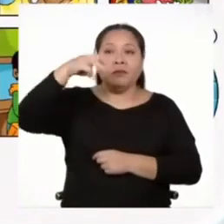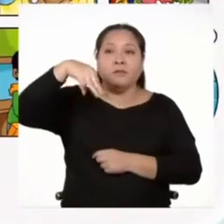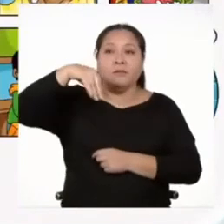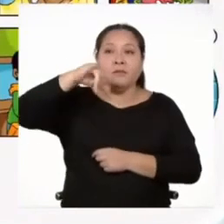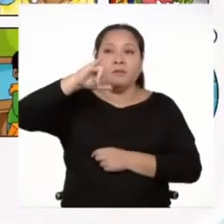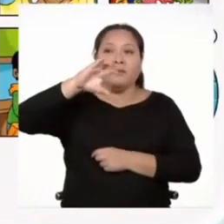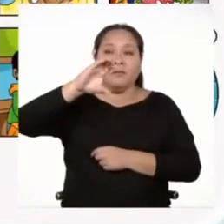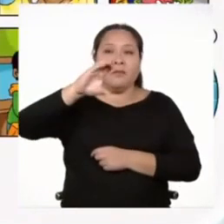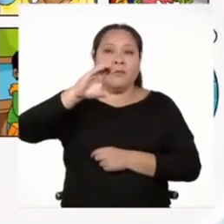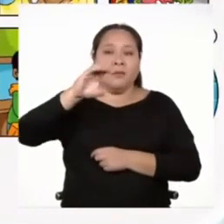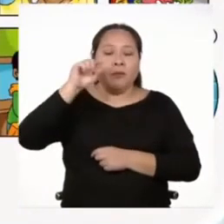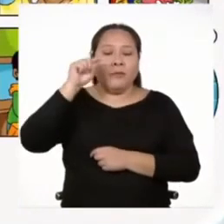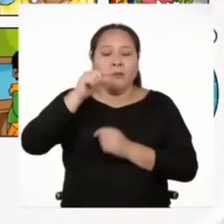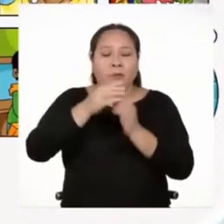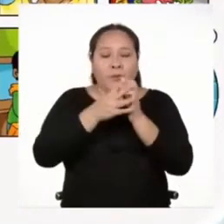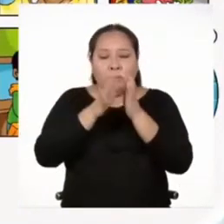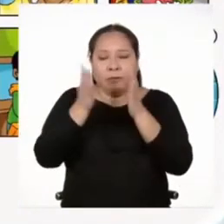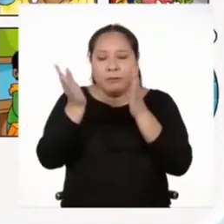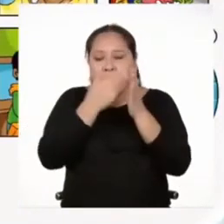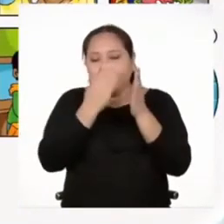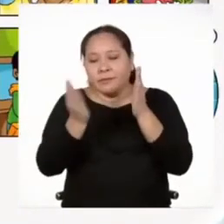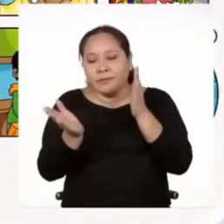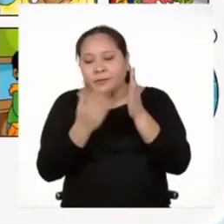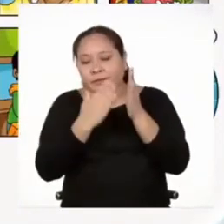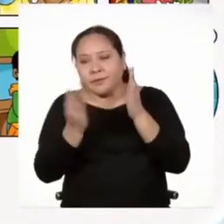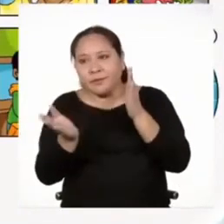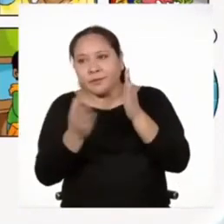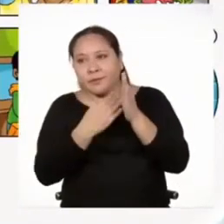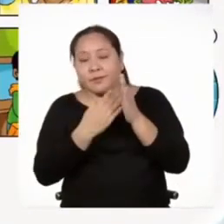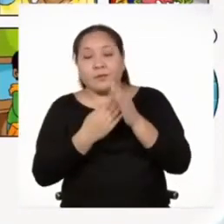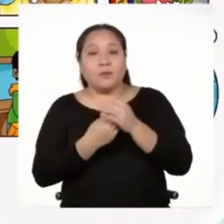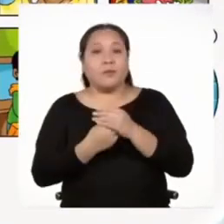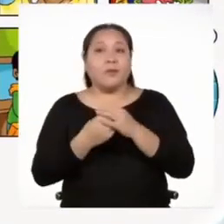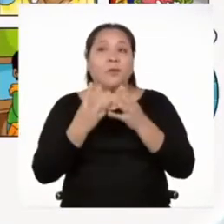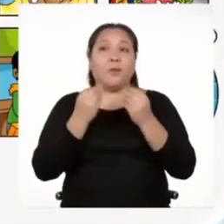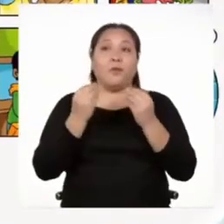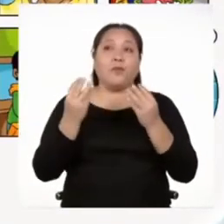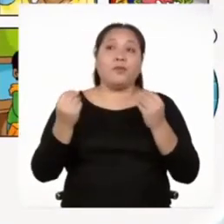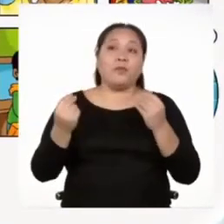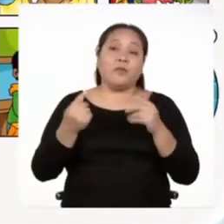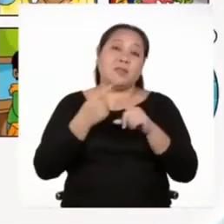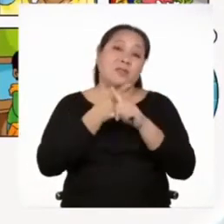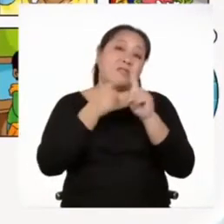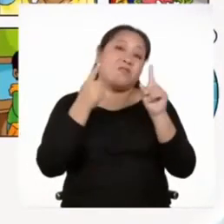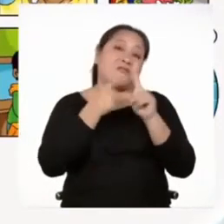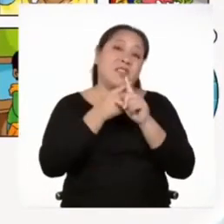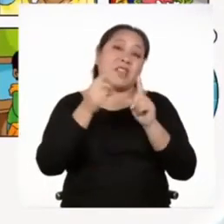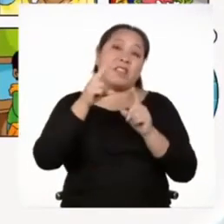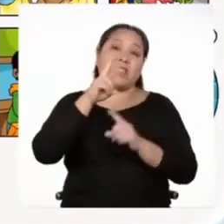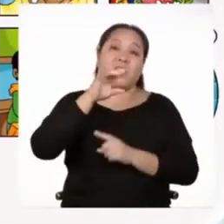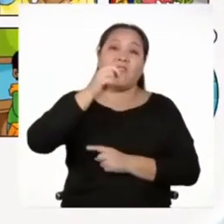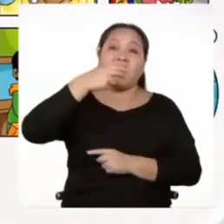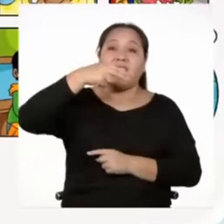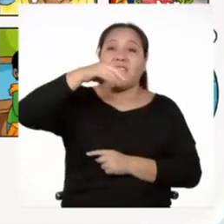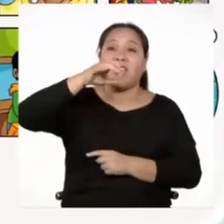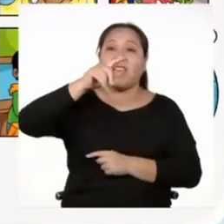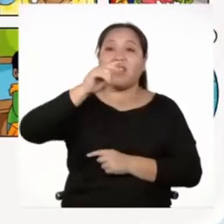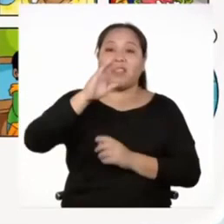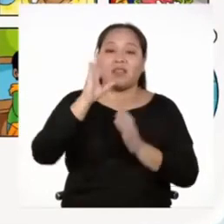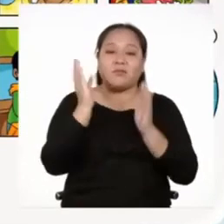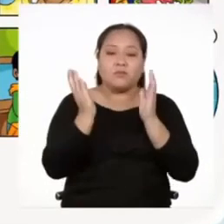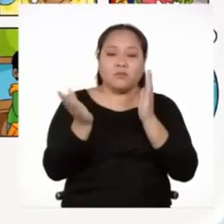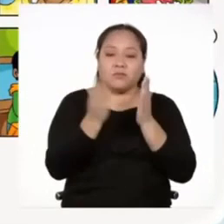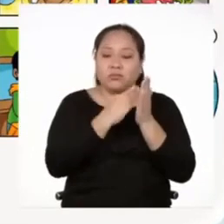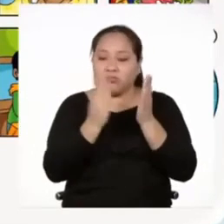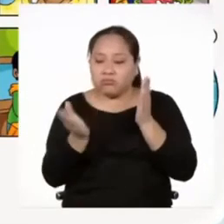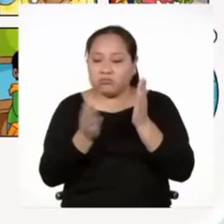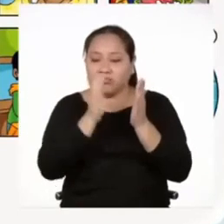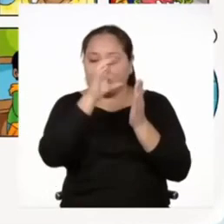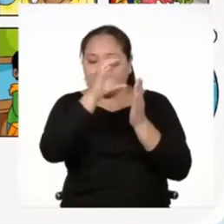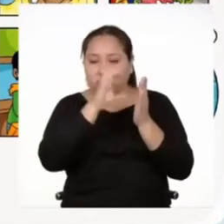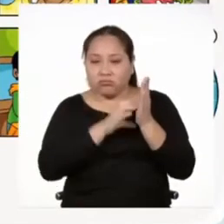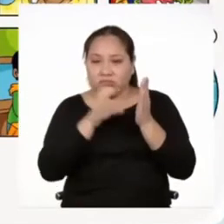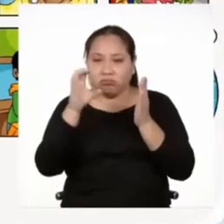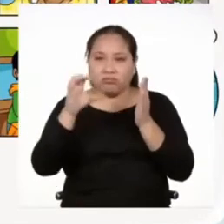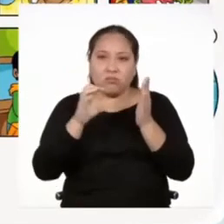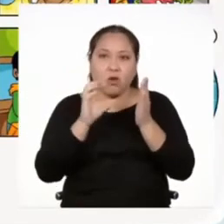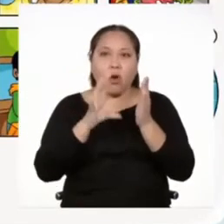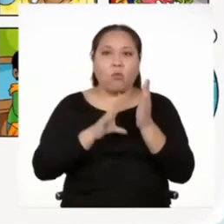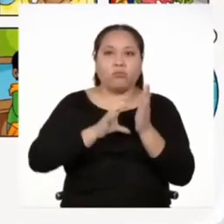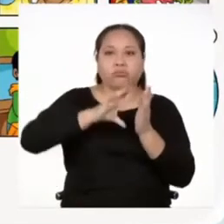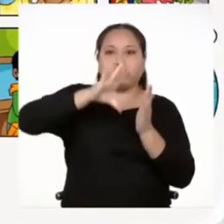la extensión es mayor. Contiene distintas viñetas que se organizan en distintas páginas. Además,